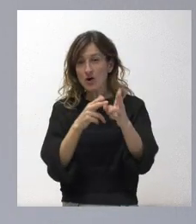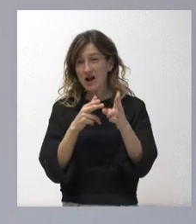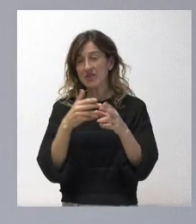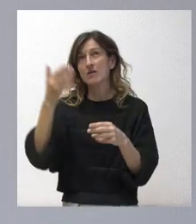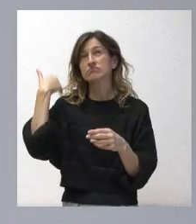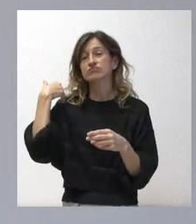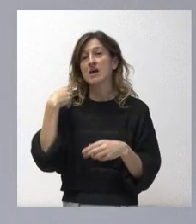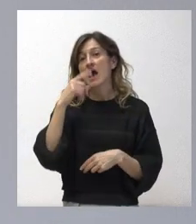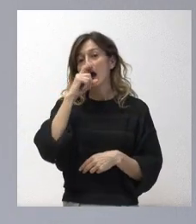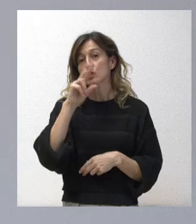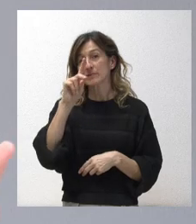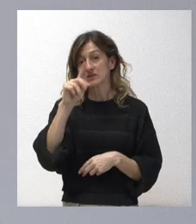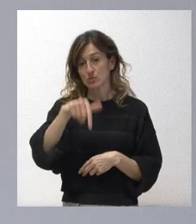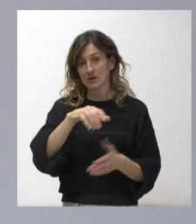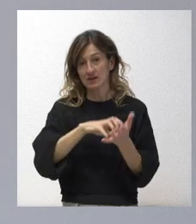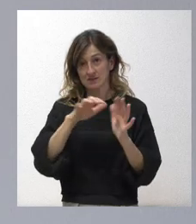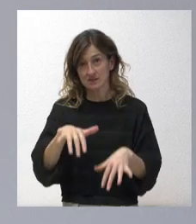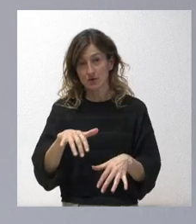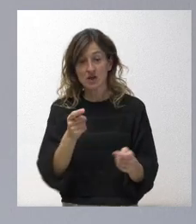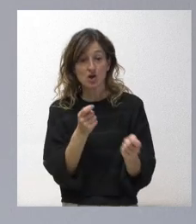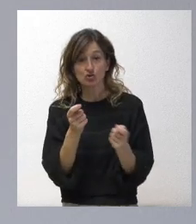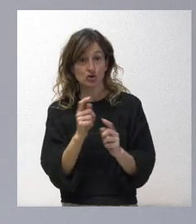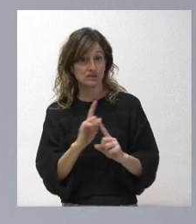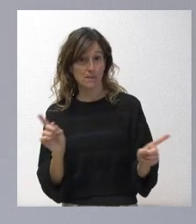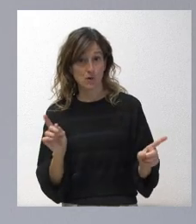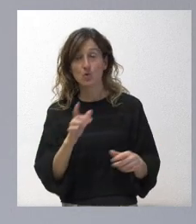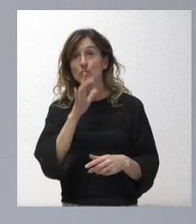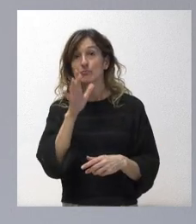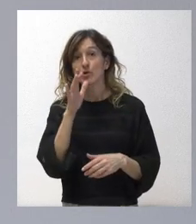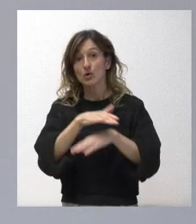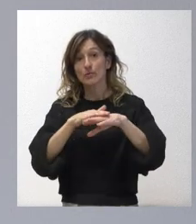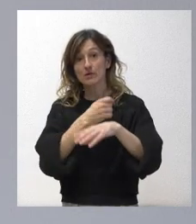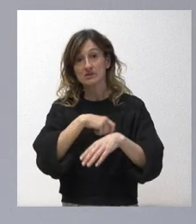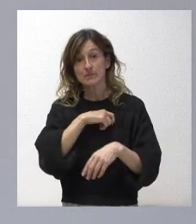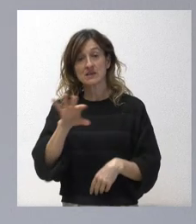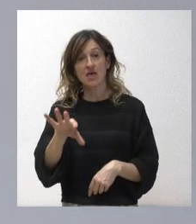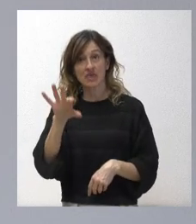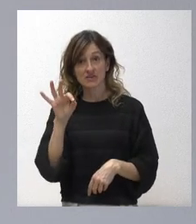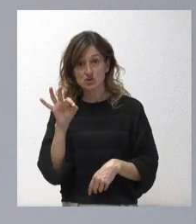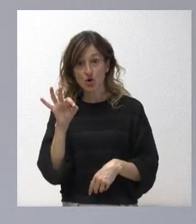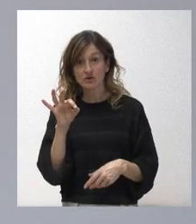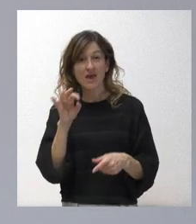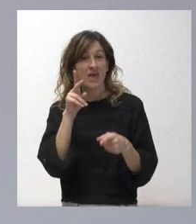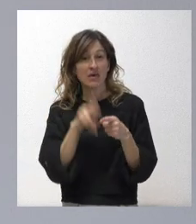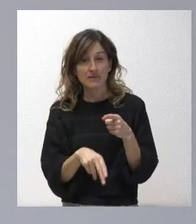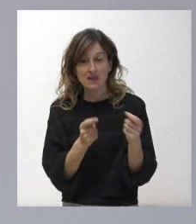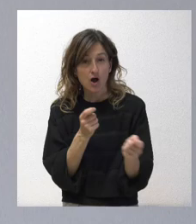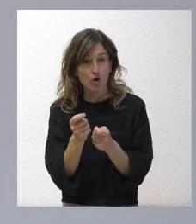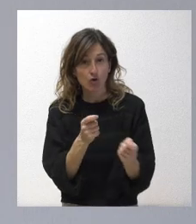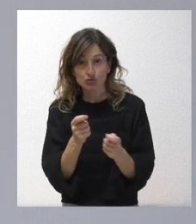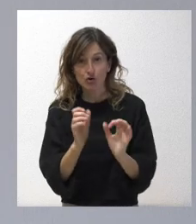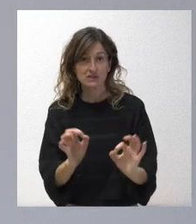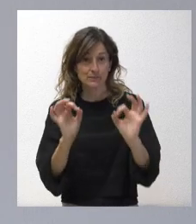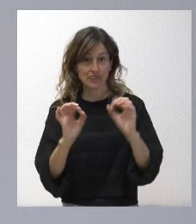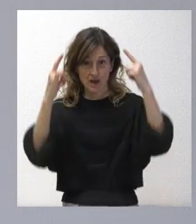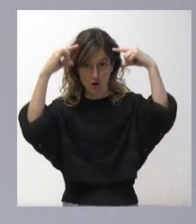en Castilla y León y es que tampoco se controla porque la decisión del Gobierno de España ha impedido el control extraordinario del lobo y,